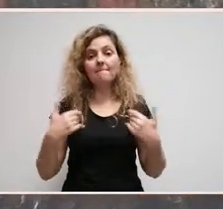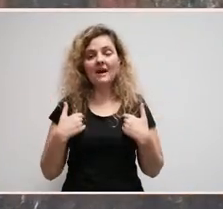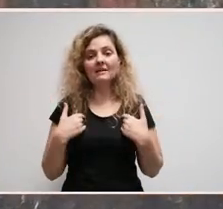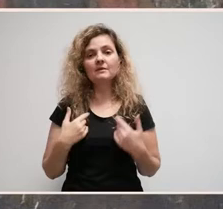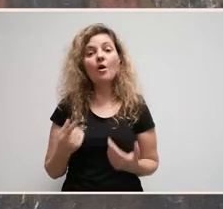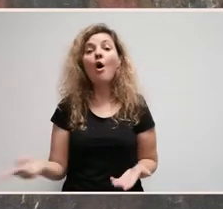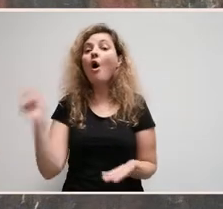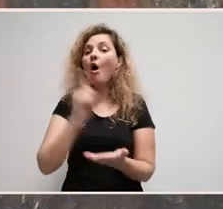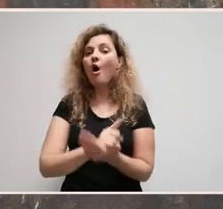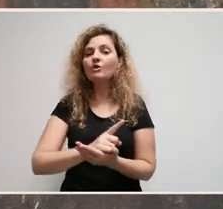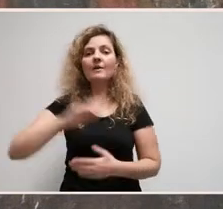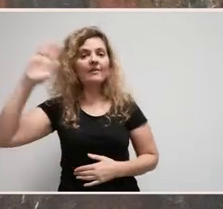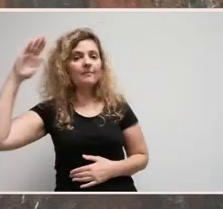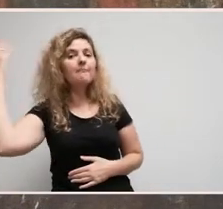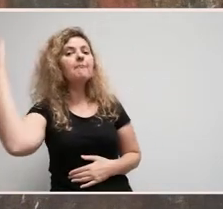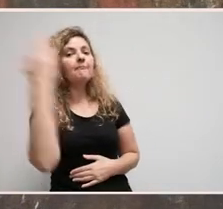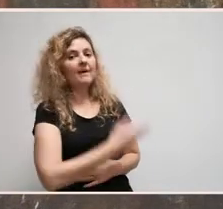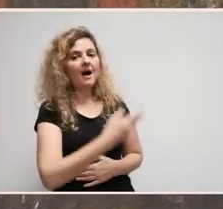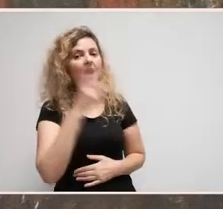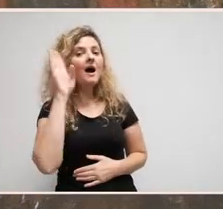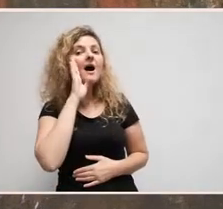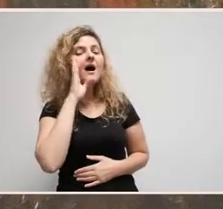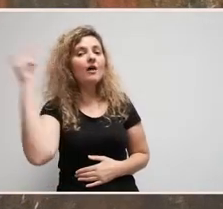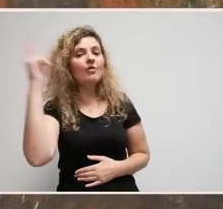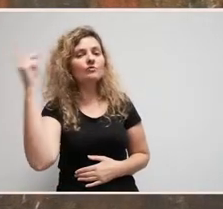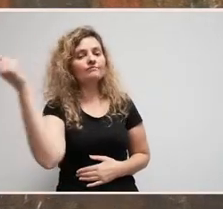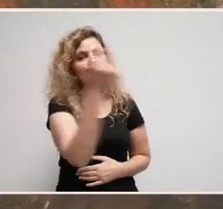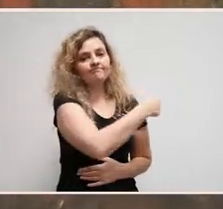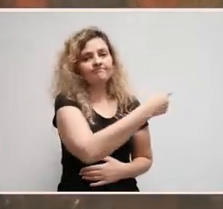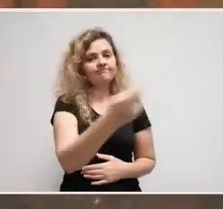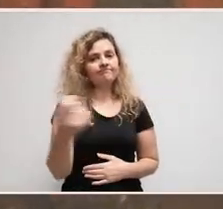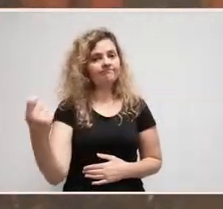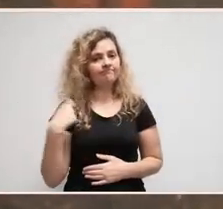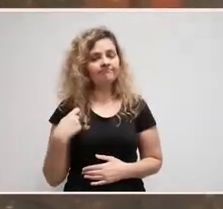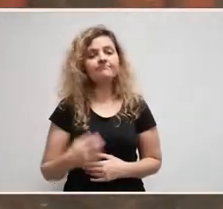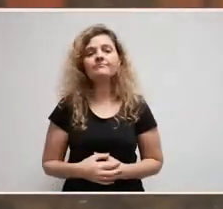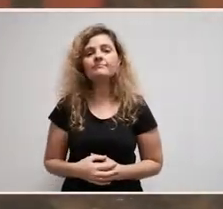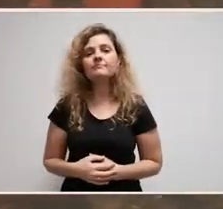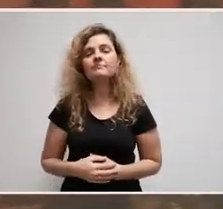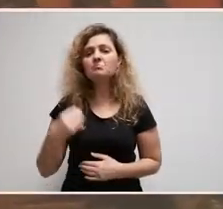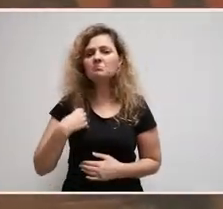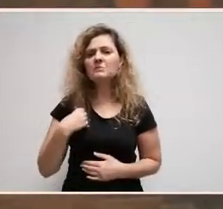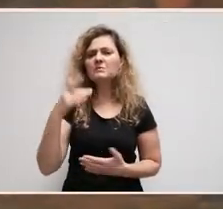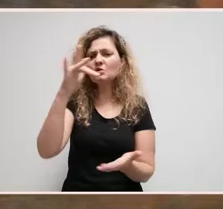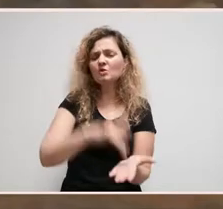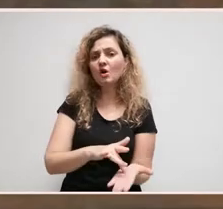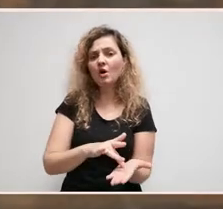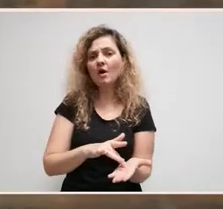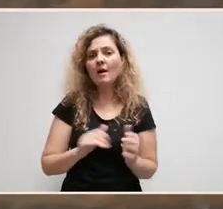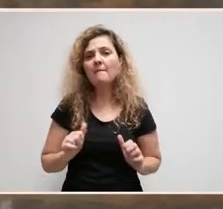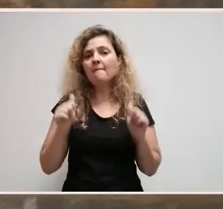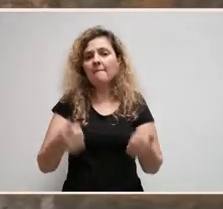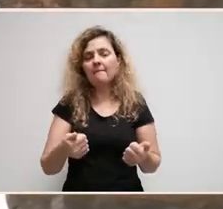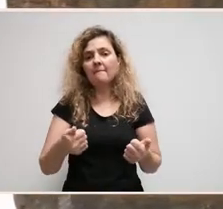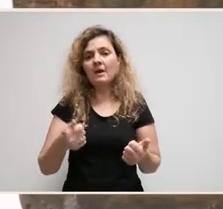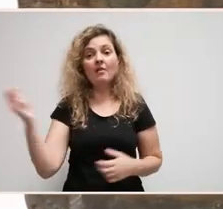foron condeados novamente, pero neste caso, á flasheración. E así, no momento no